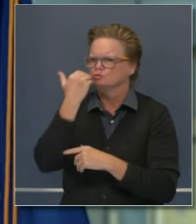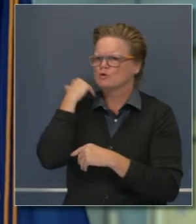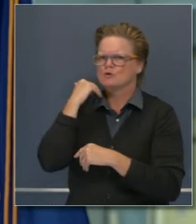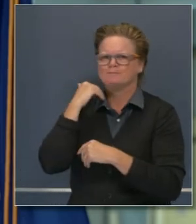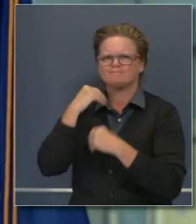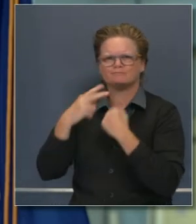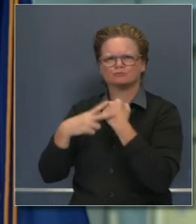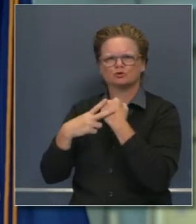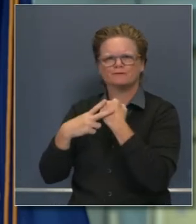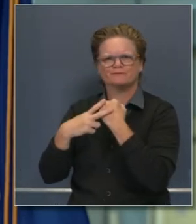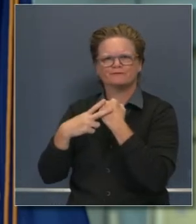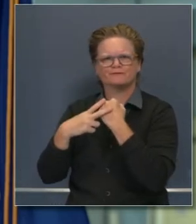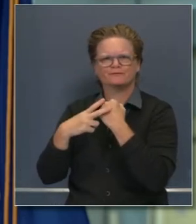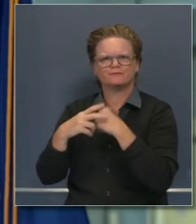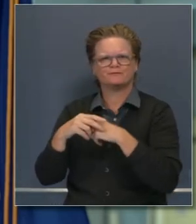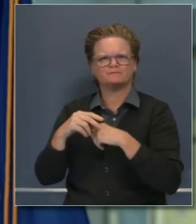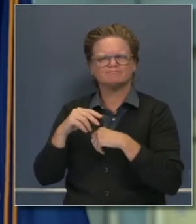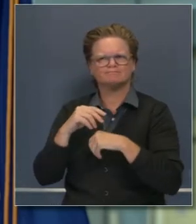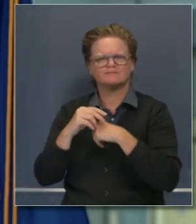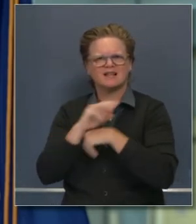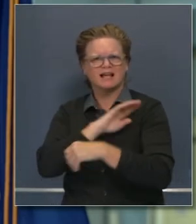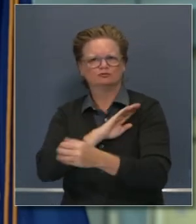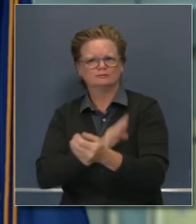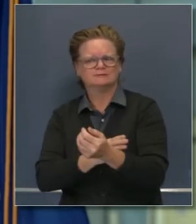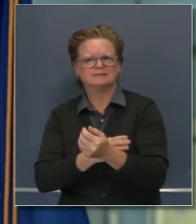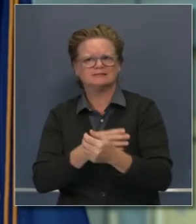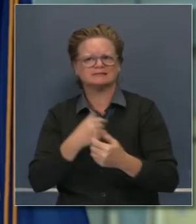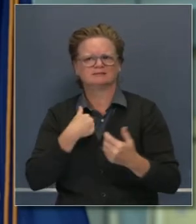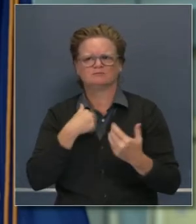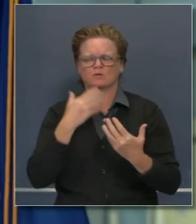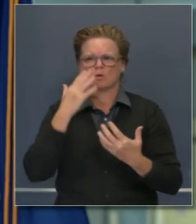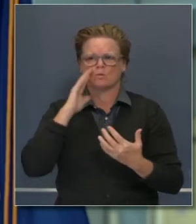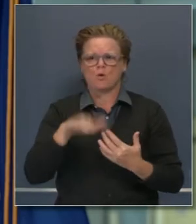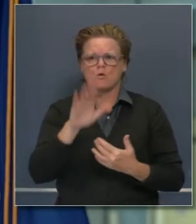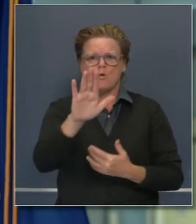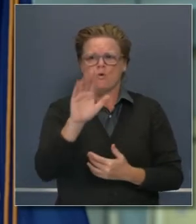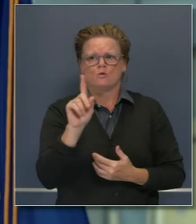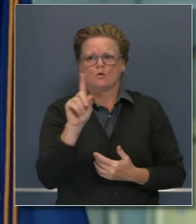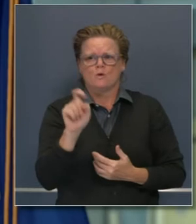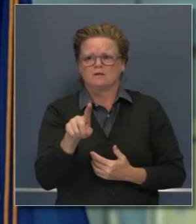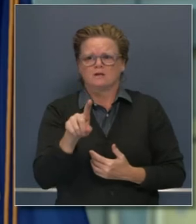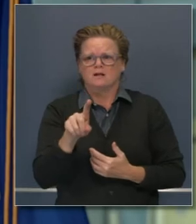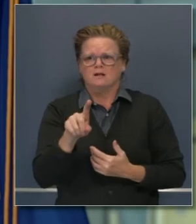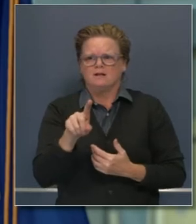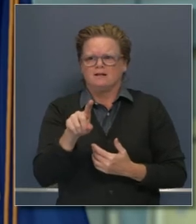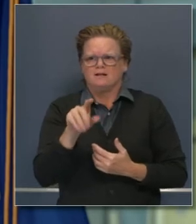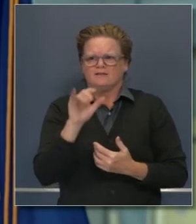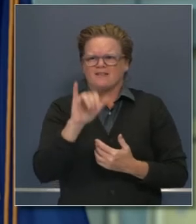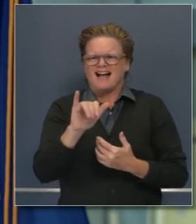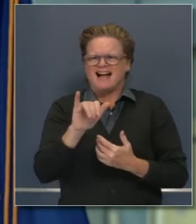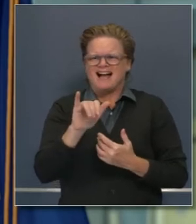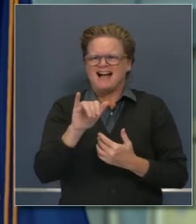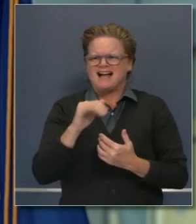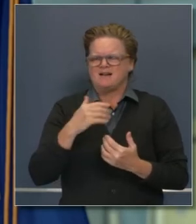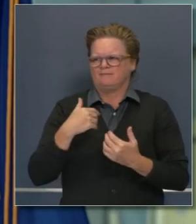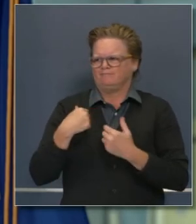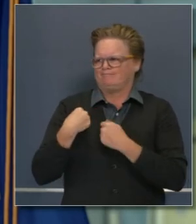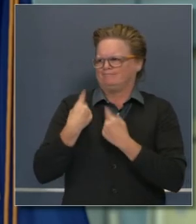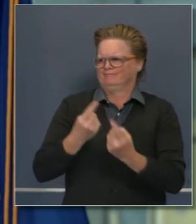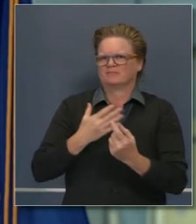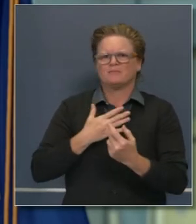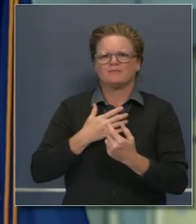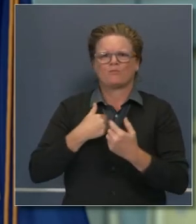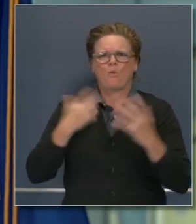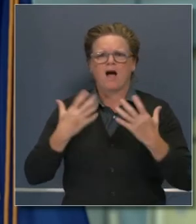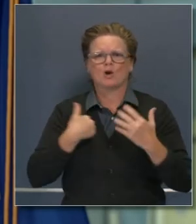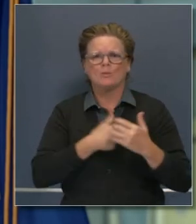energía y proporcionamos. Y esto concuerda con su pregunta y también con la infraestructura de las acciones que